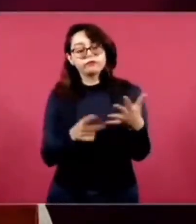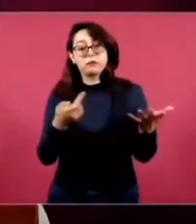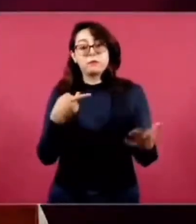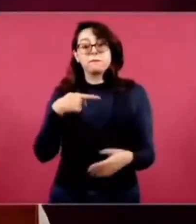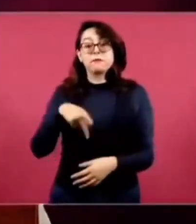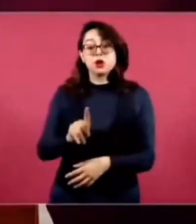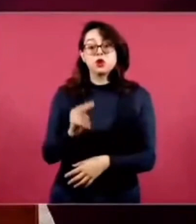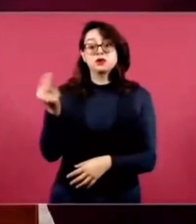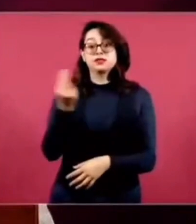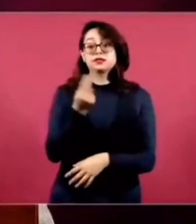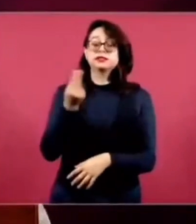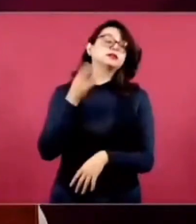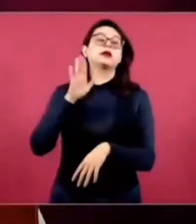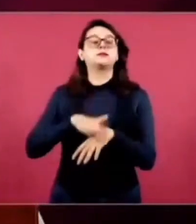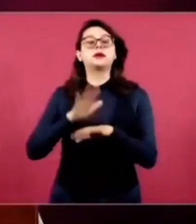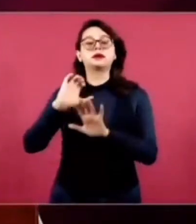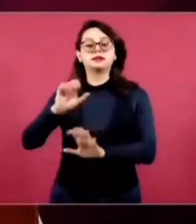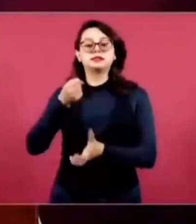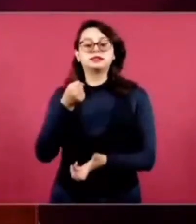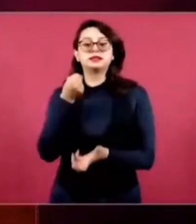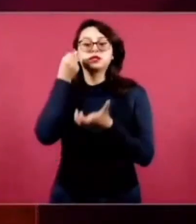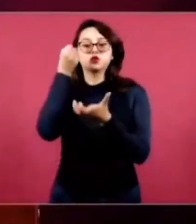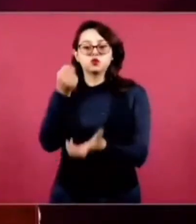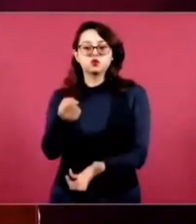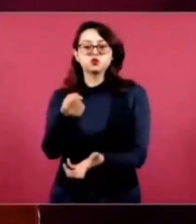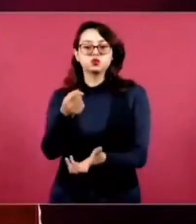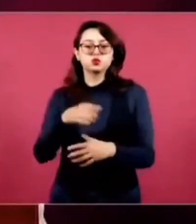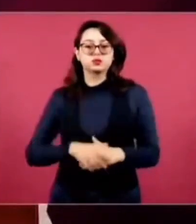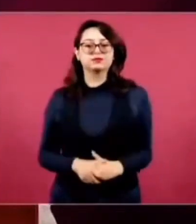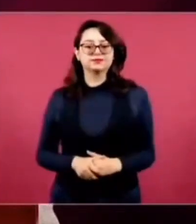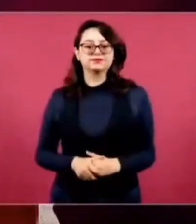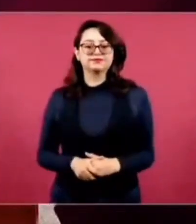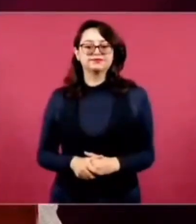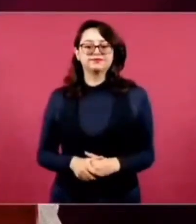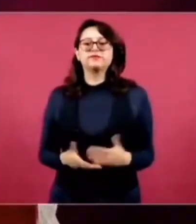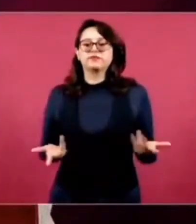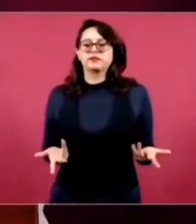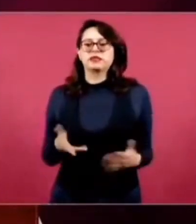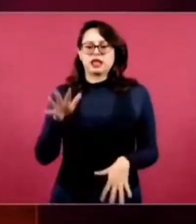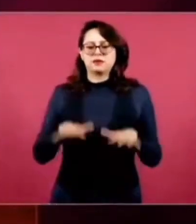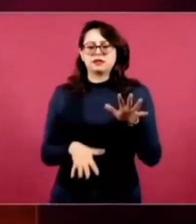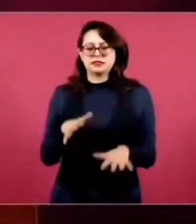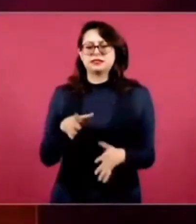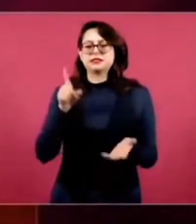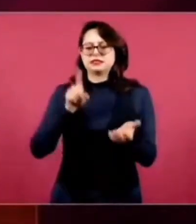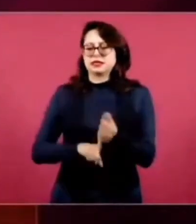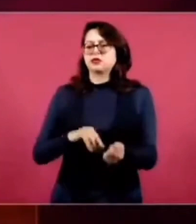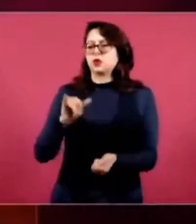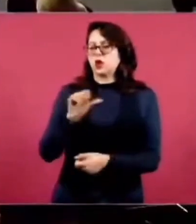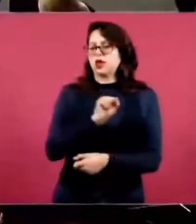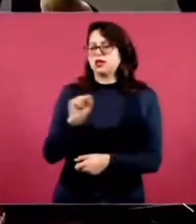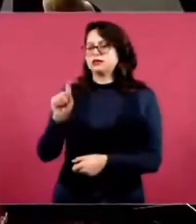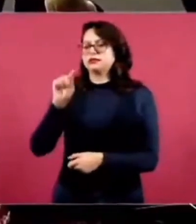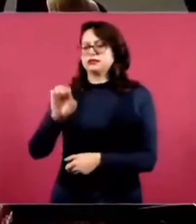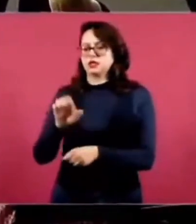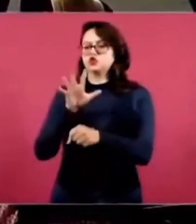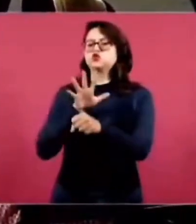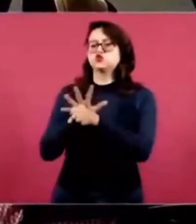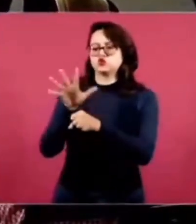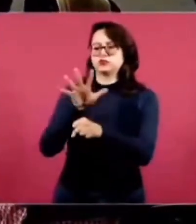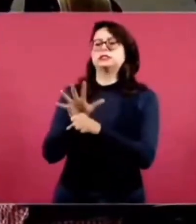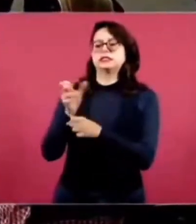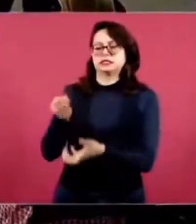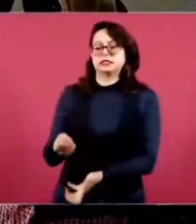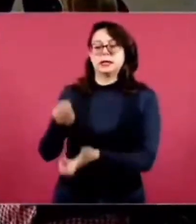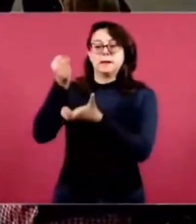fondos del Issste, pero que a veces necesitamos que las cosas que no funcionan